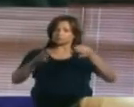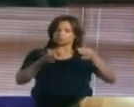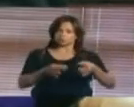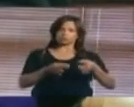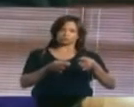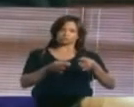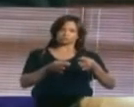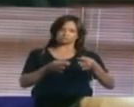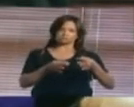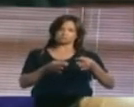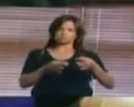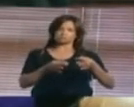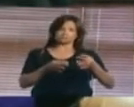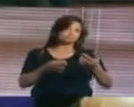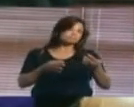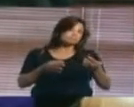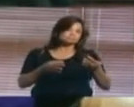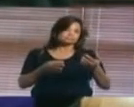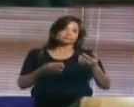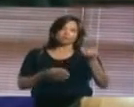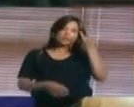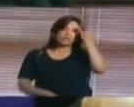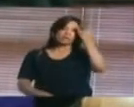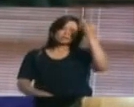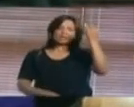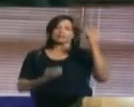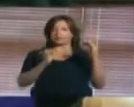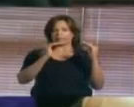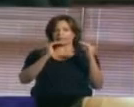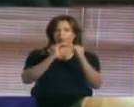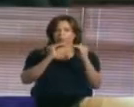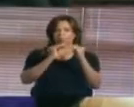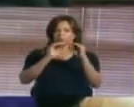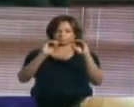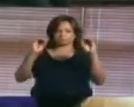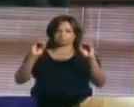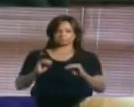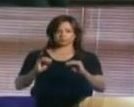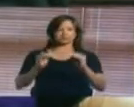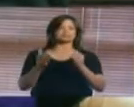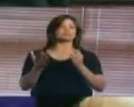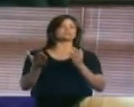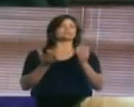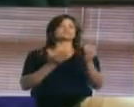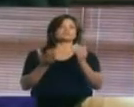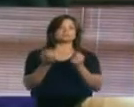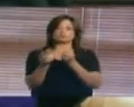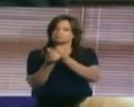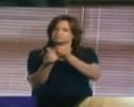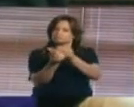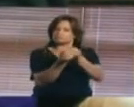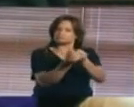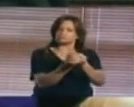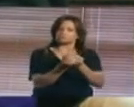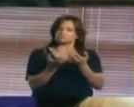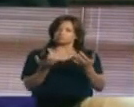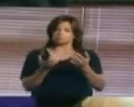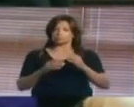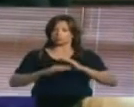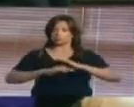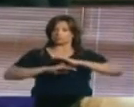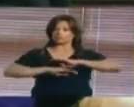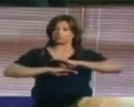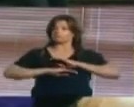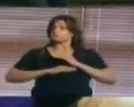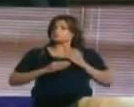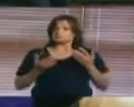tomadas con la idea de justicia y de servicio ciudadano. Con la satisfacción